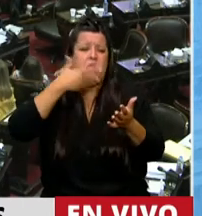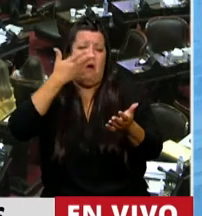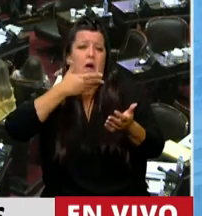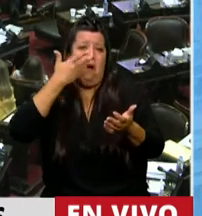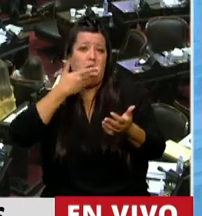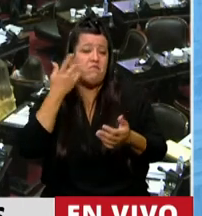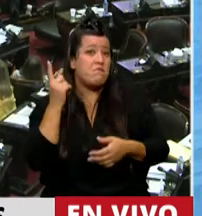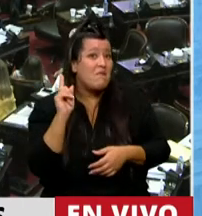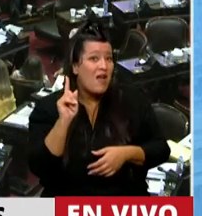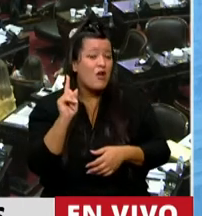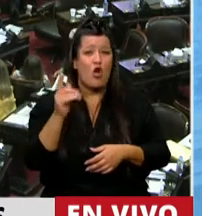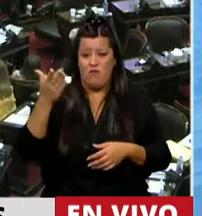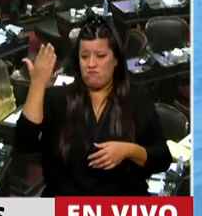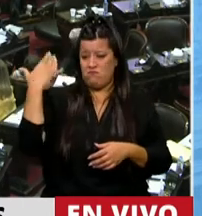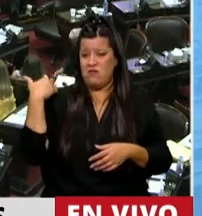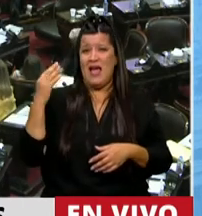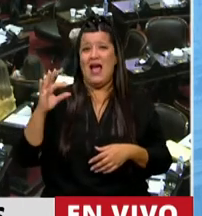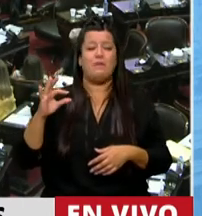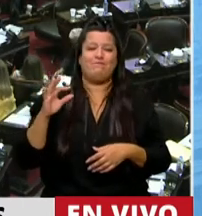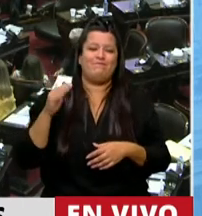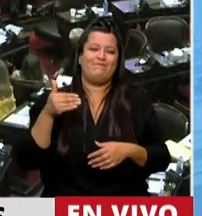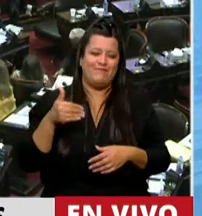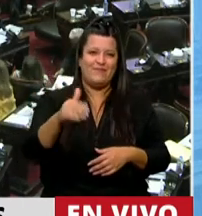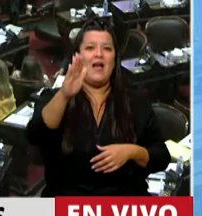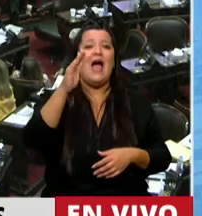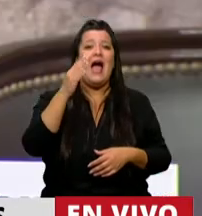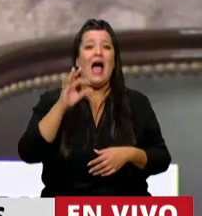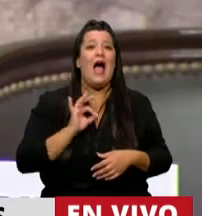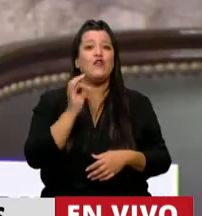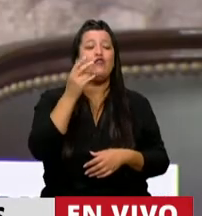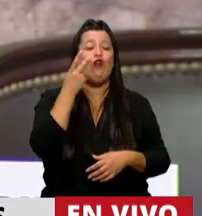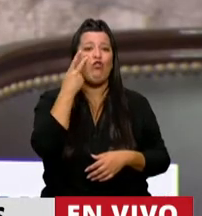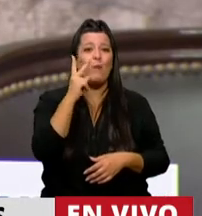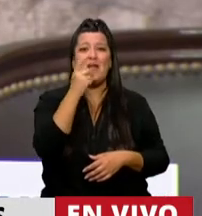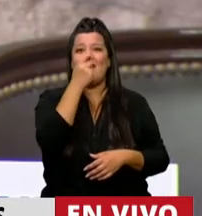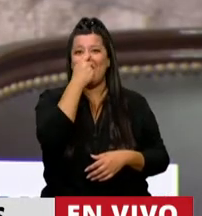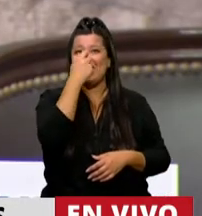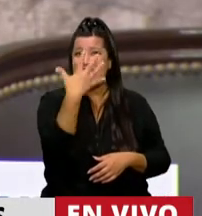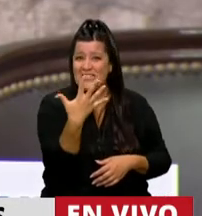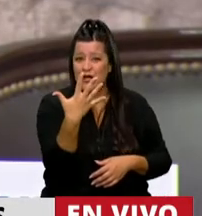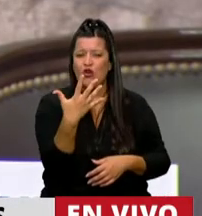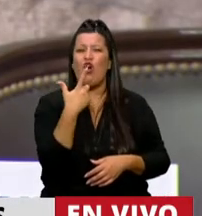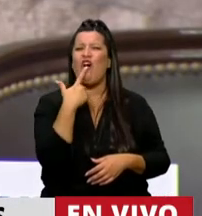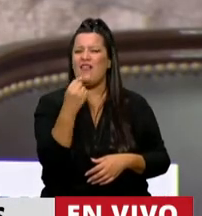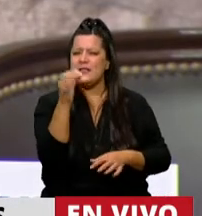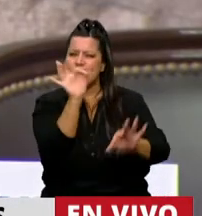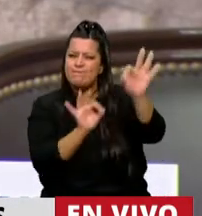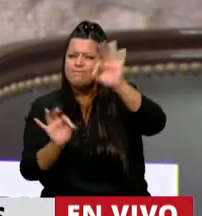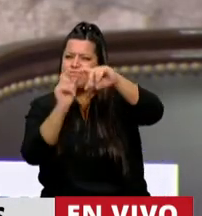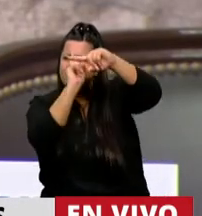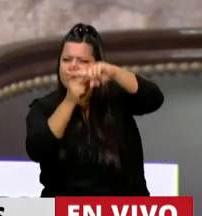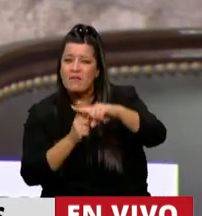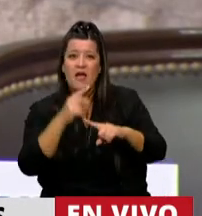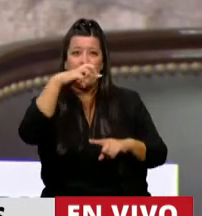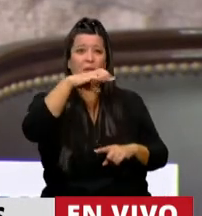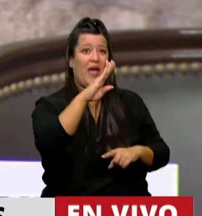En el año 2025, se calcula que el presupuesto del PBI,